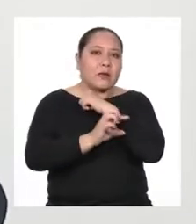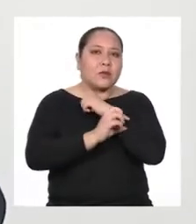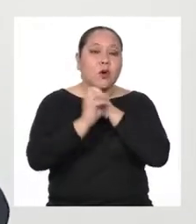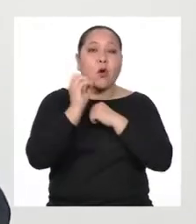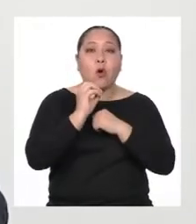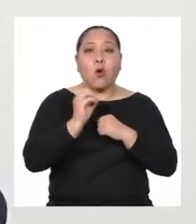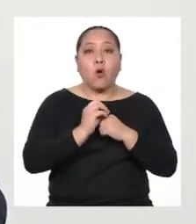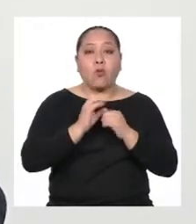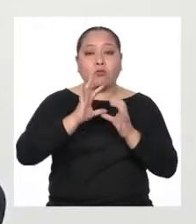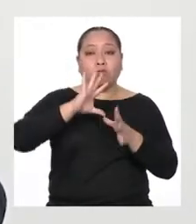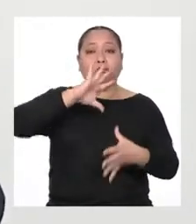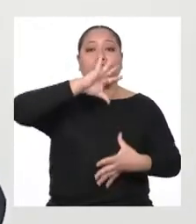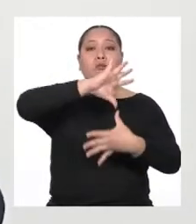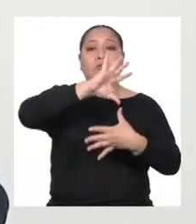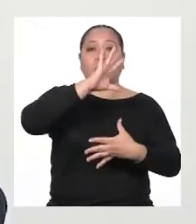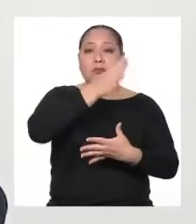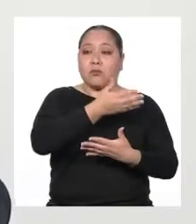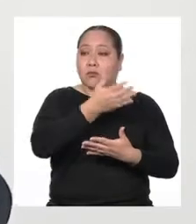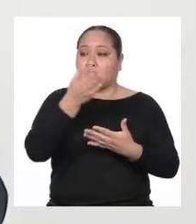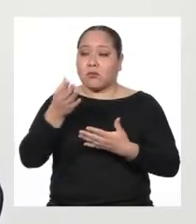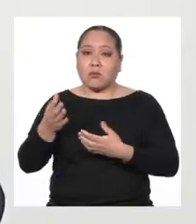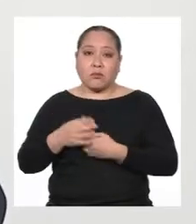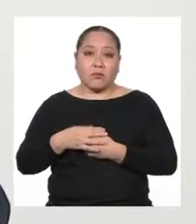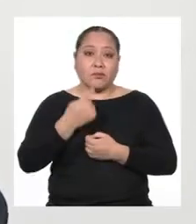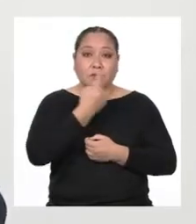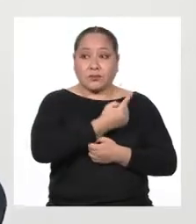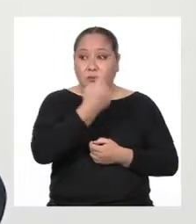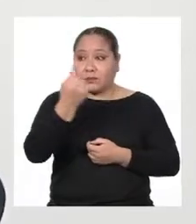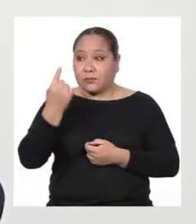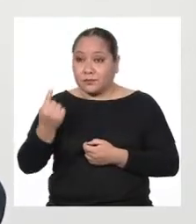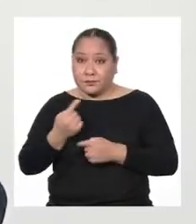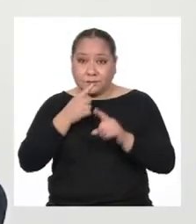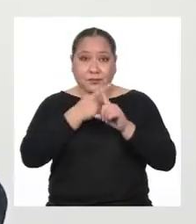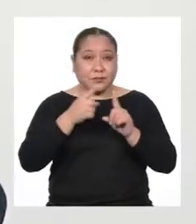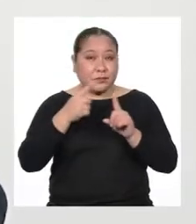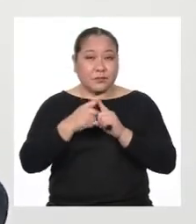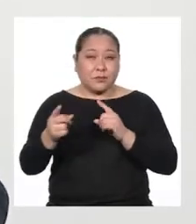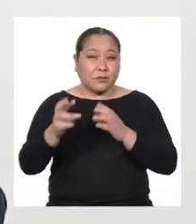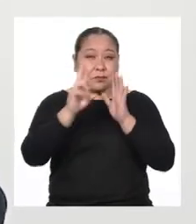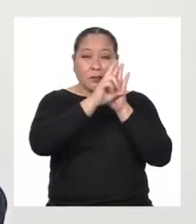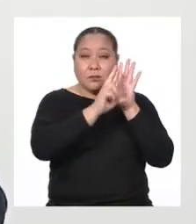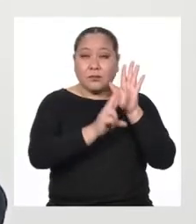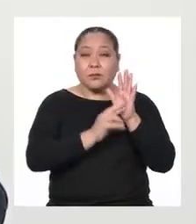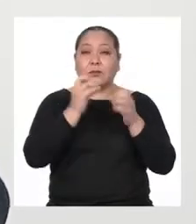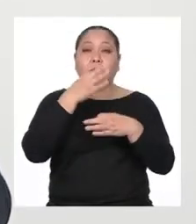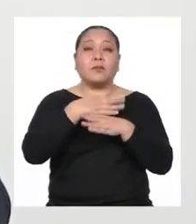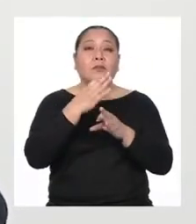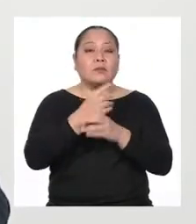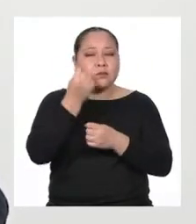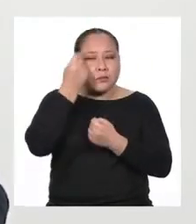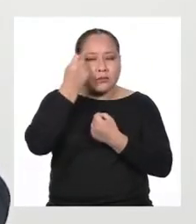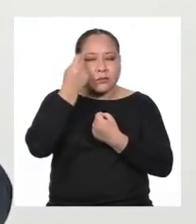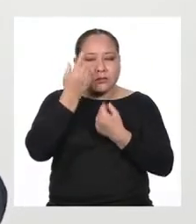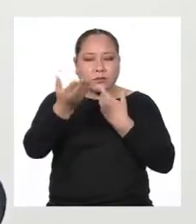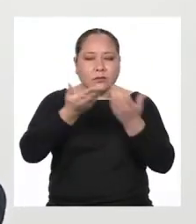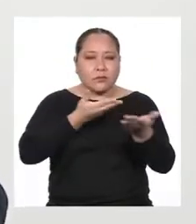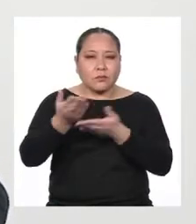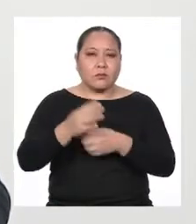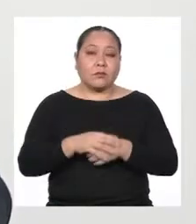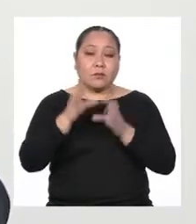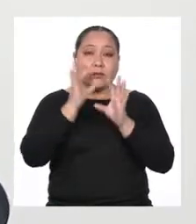hasta un continente Cada uno con diferentes códigos y formas de entenderse Lo importante